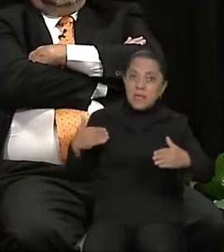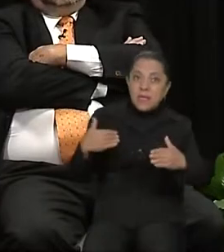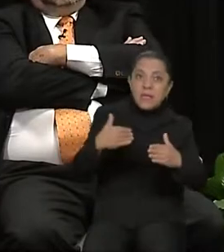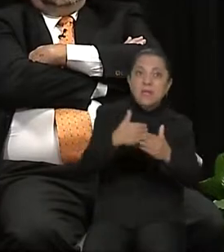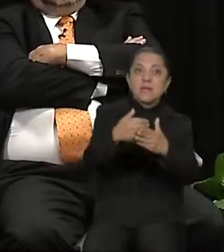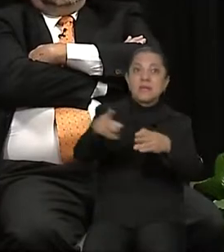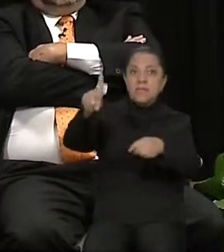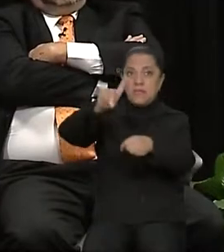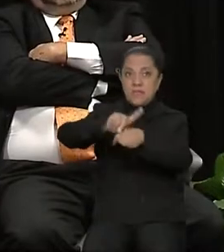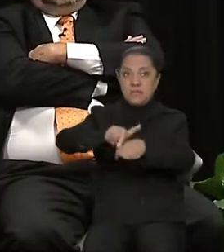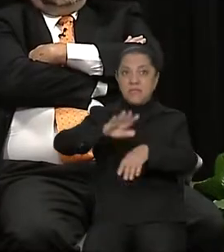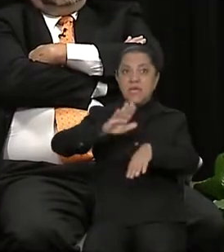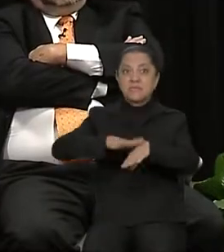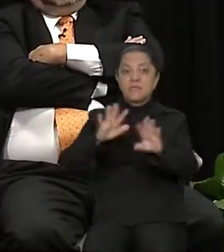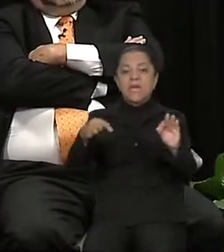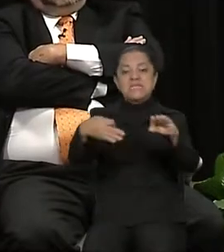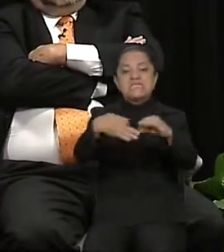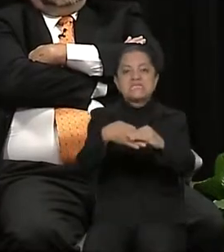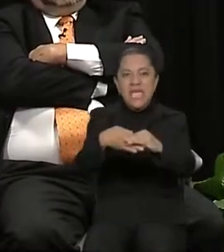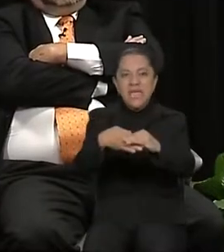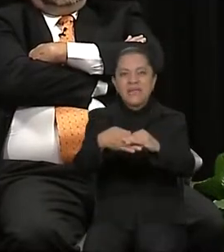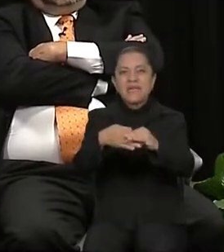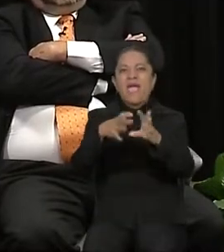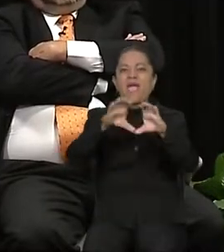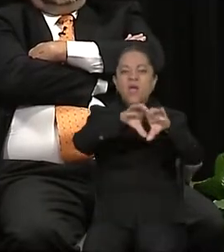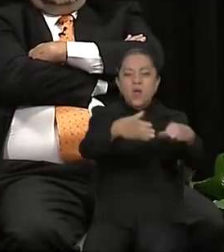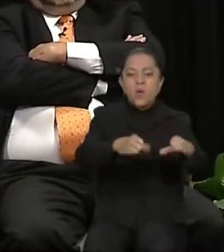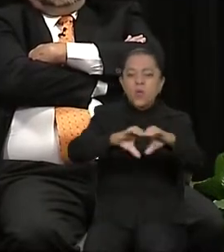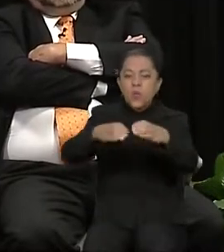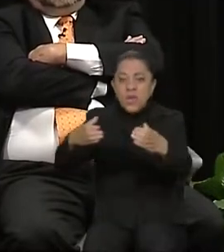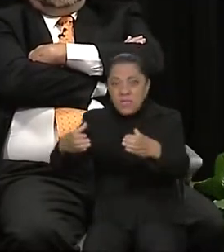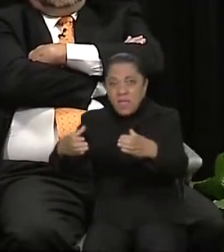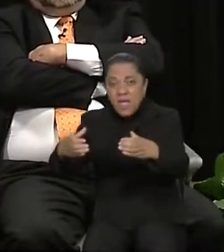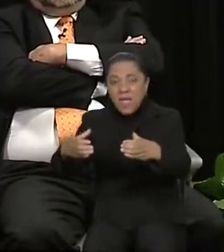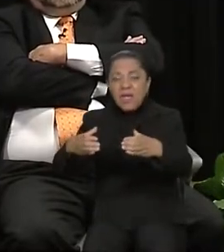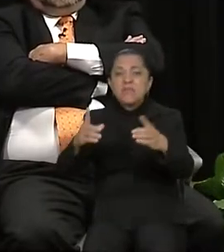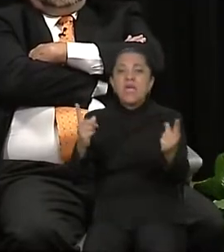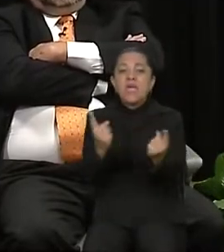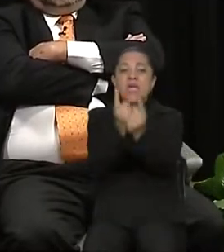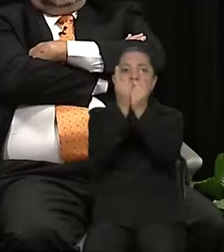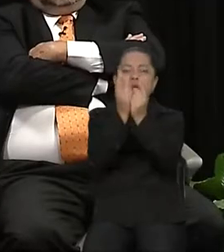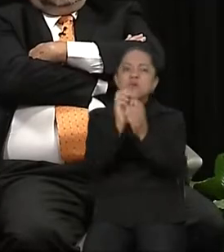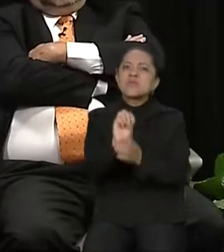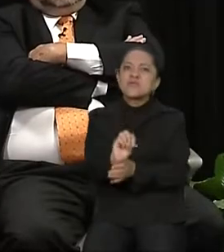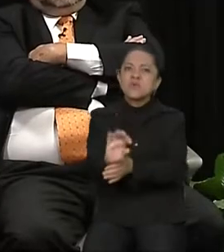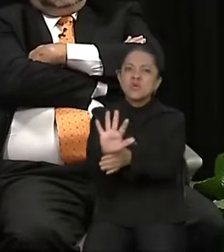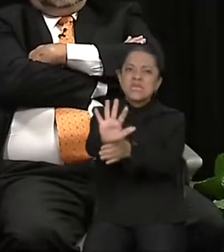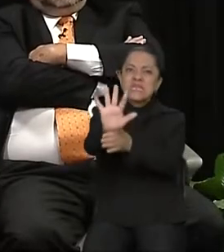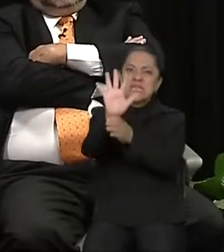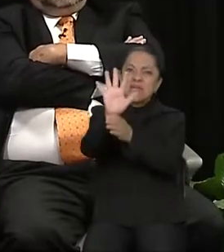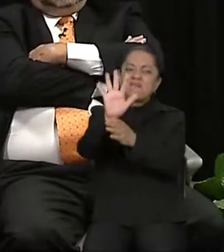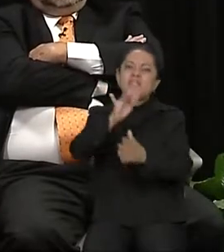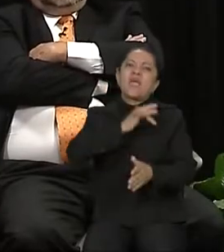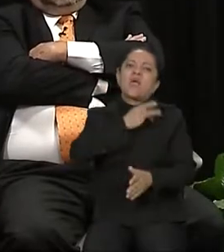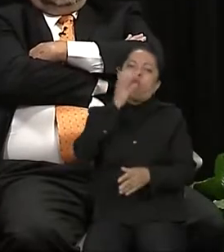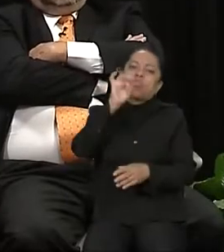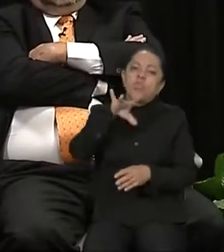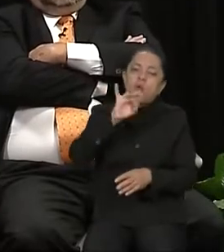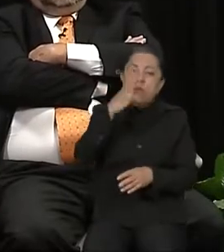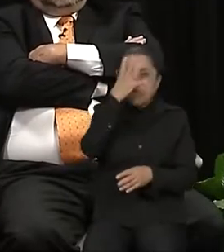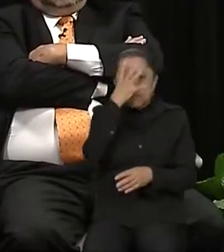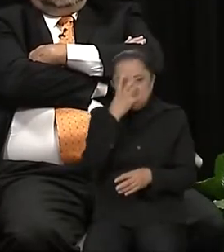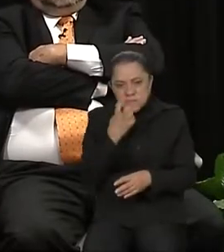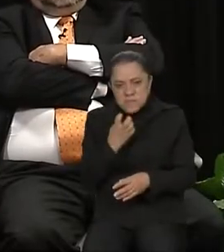cercanos de tiempo completo a las comunidades, nos encontramos el reflejo, el dolor, la tristeza de las